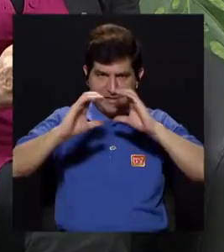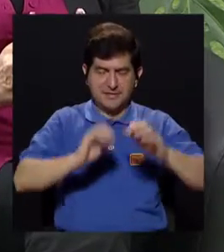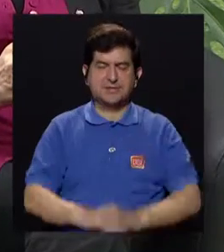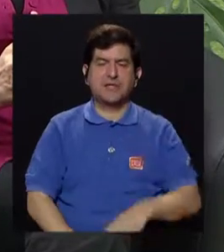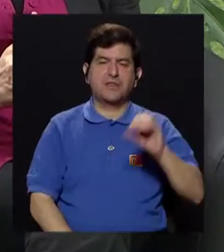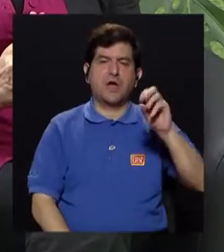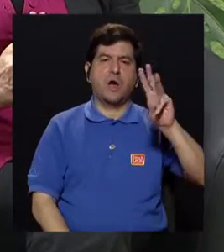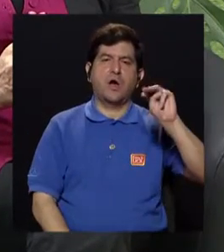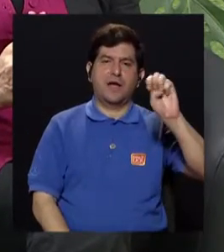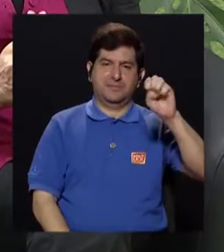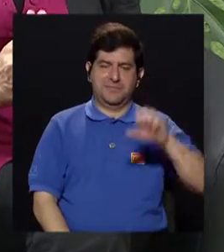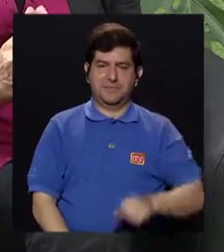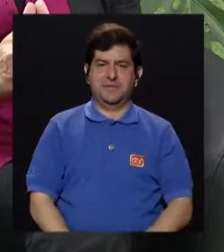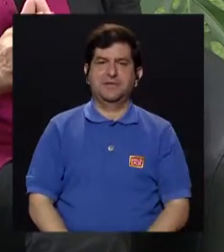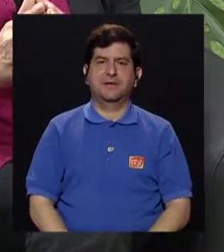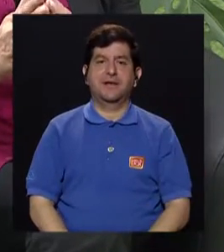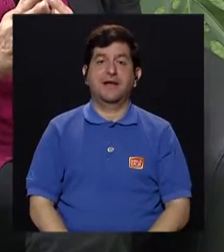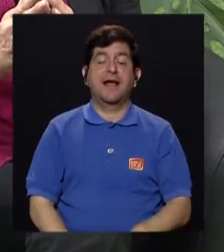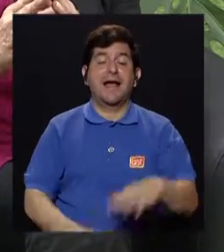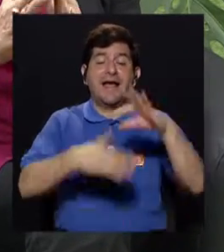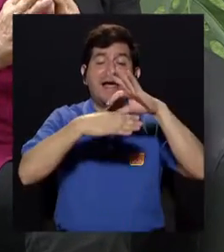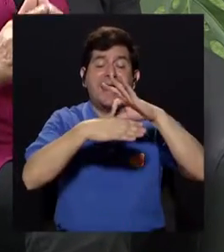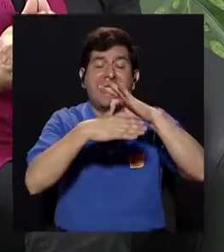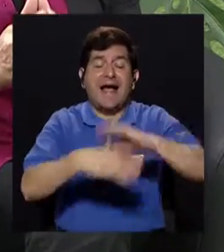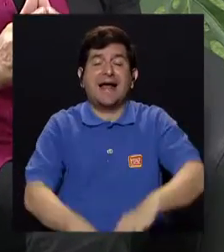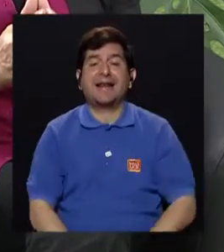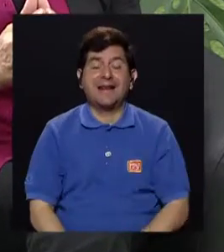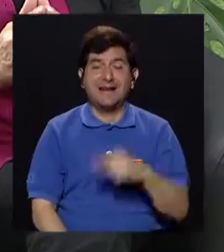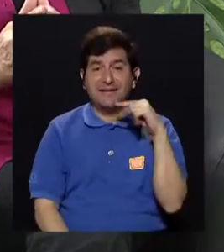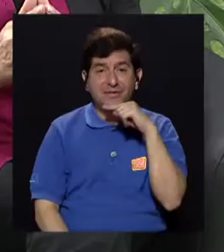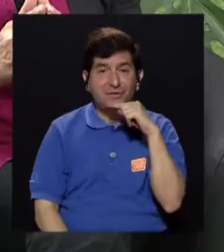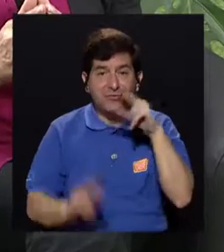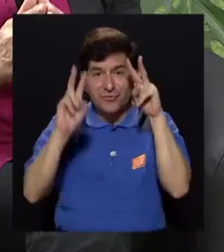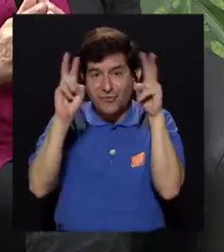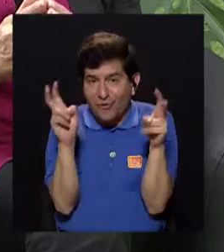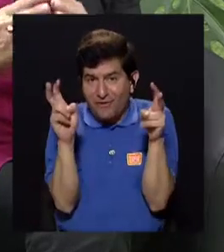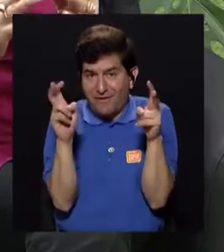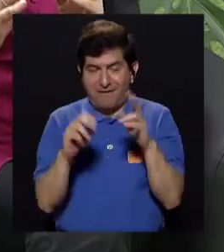comunicado que hace la OMS, y es que las carnes rojas